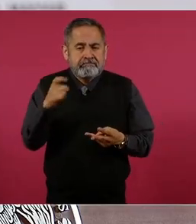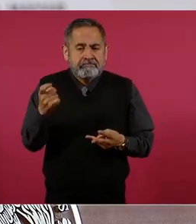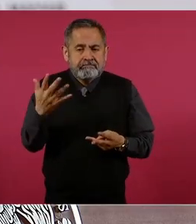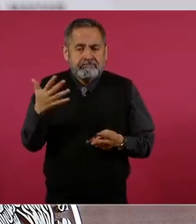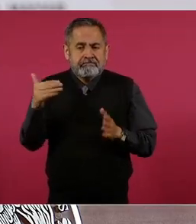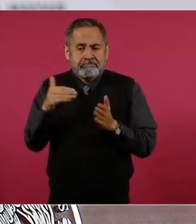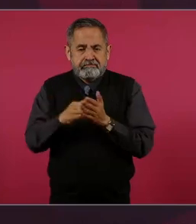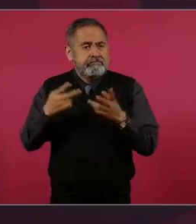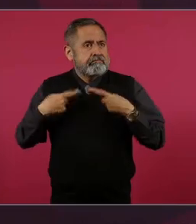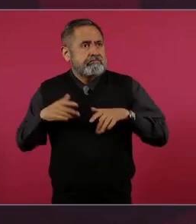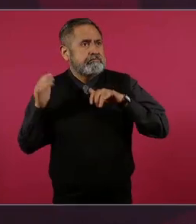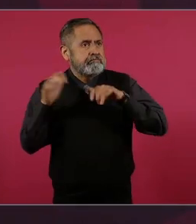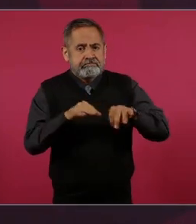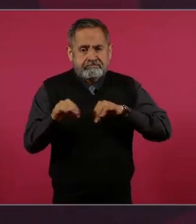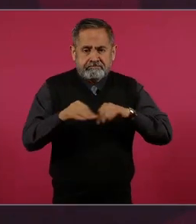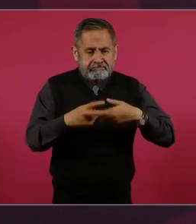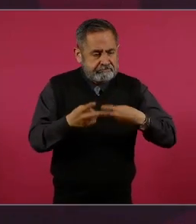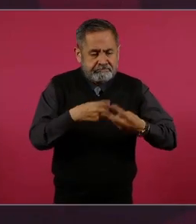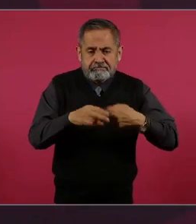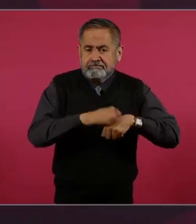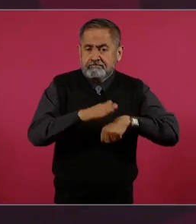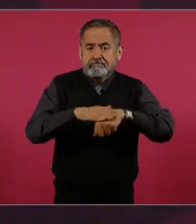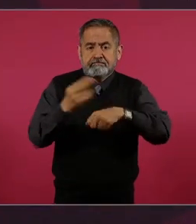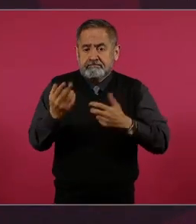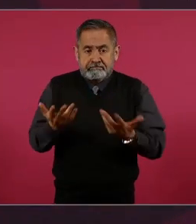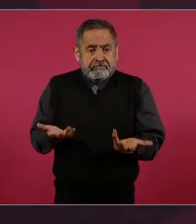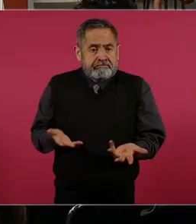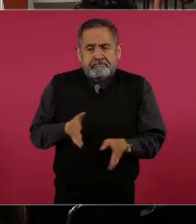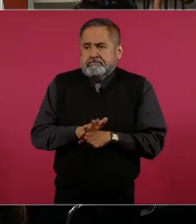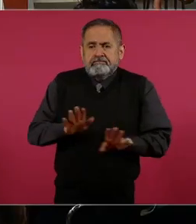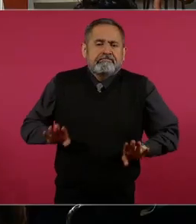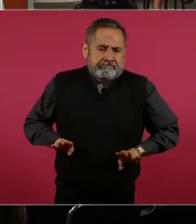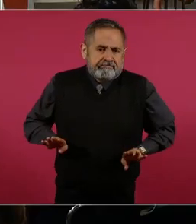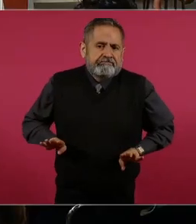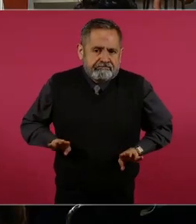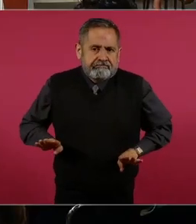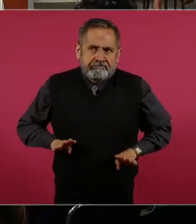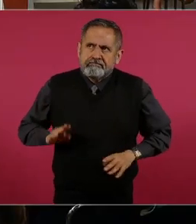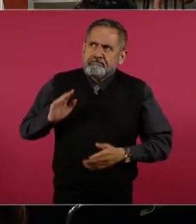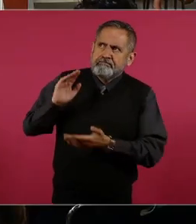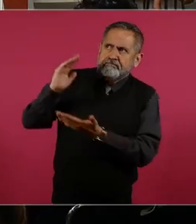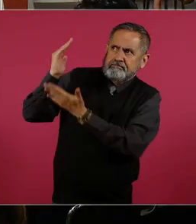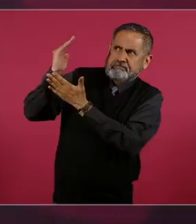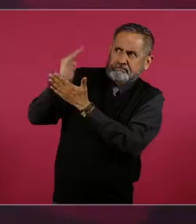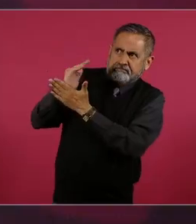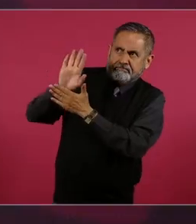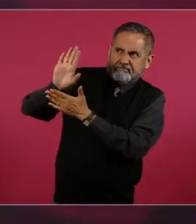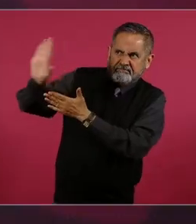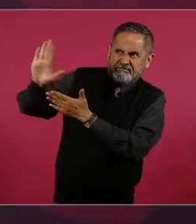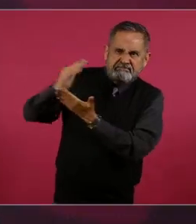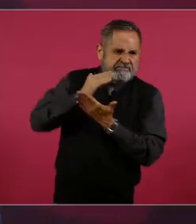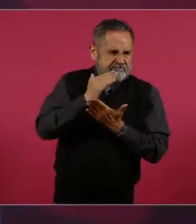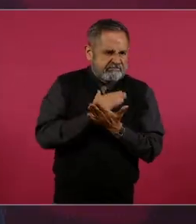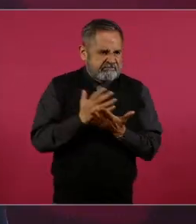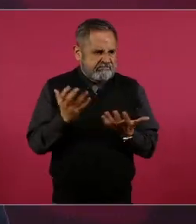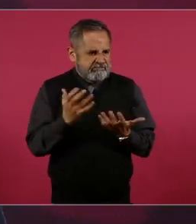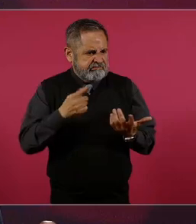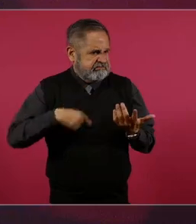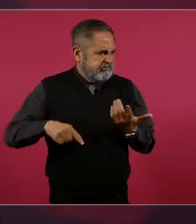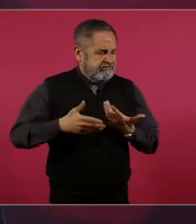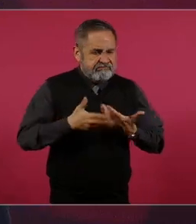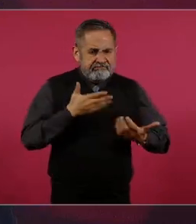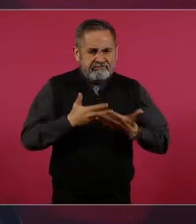mil puestos de trabajo que se necesitan más. Entonces, en el impacto de producción viene